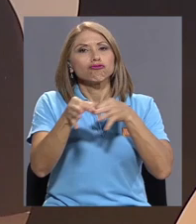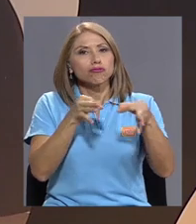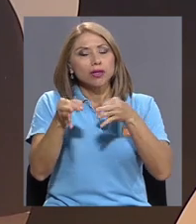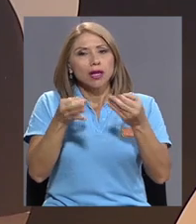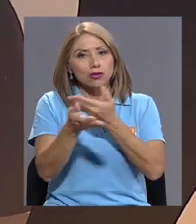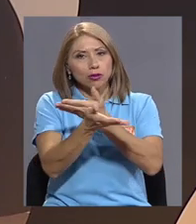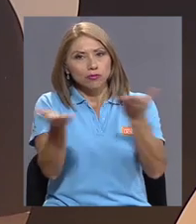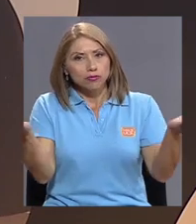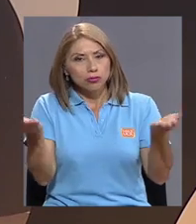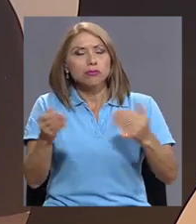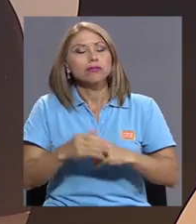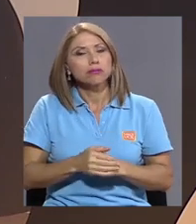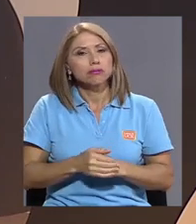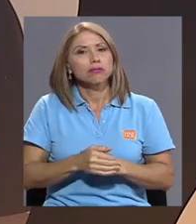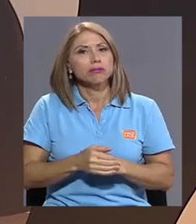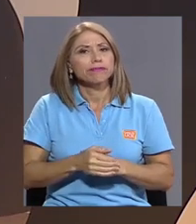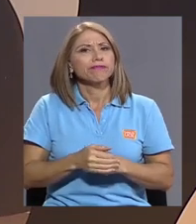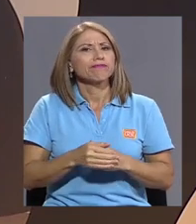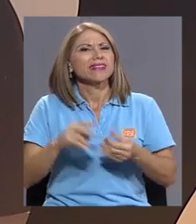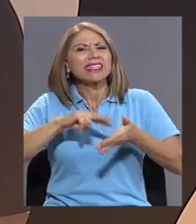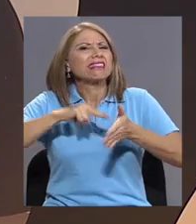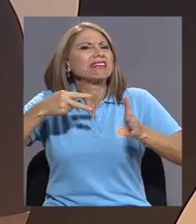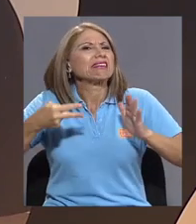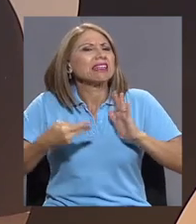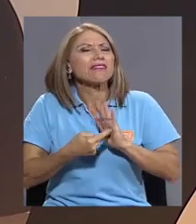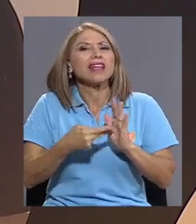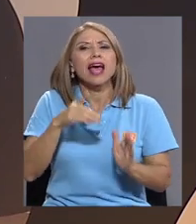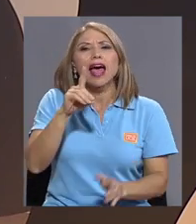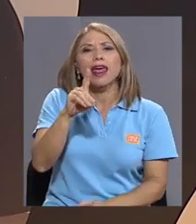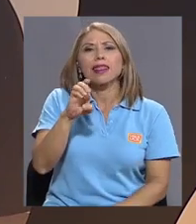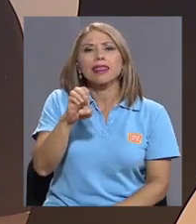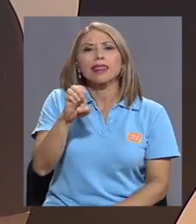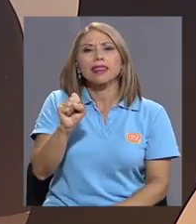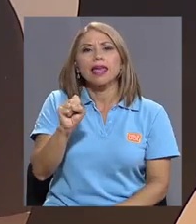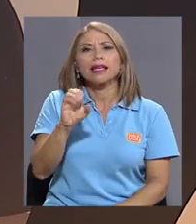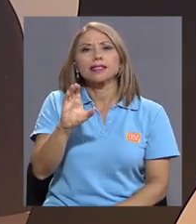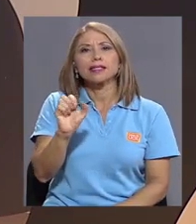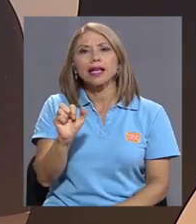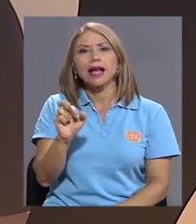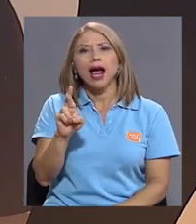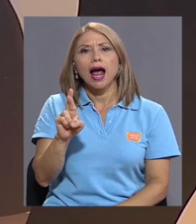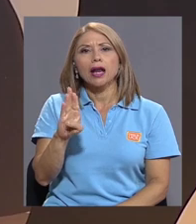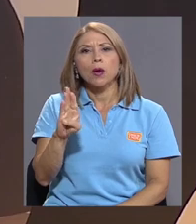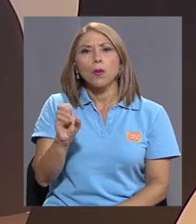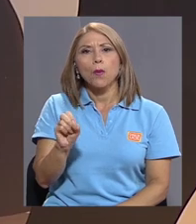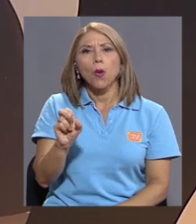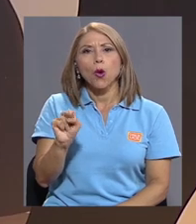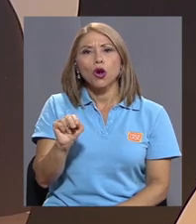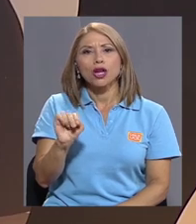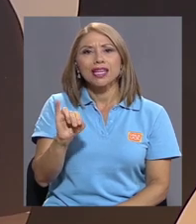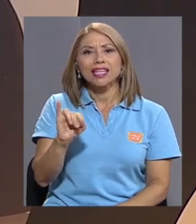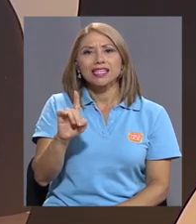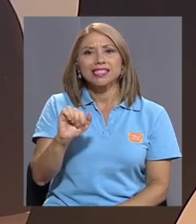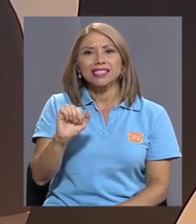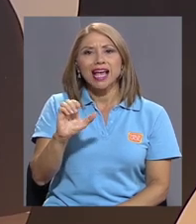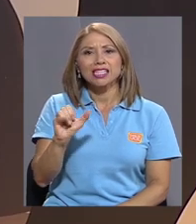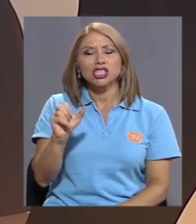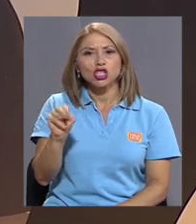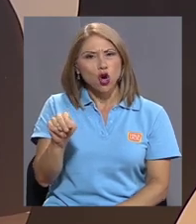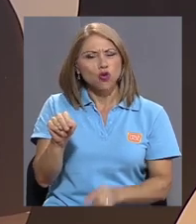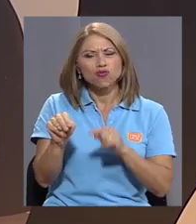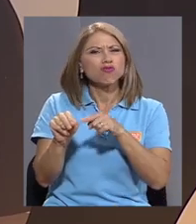televidentes qué se entiende por descarbonización, qué se entiende por